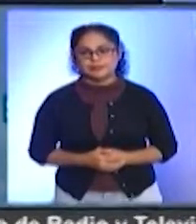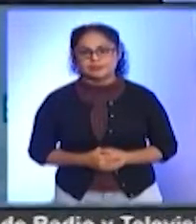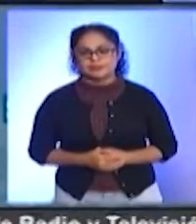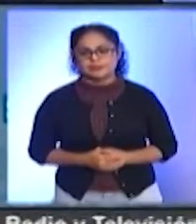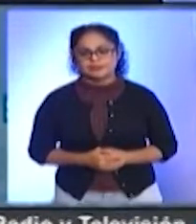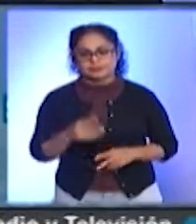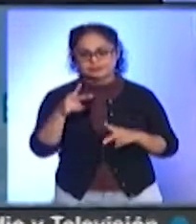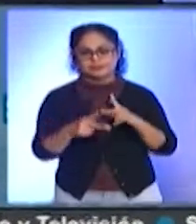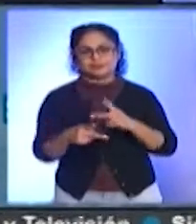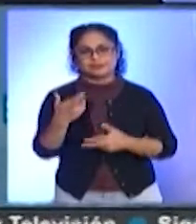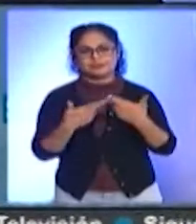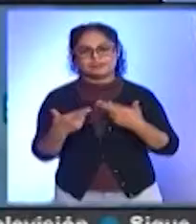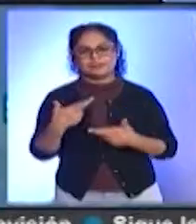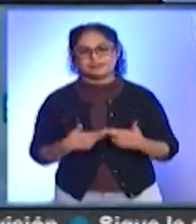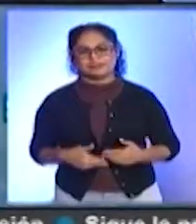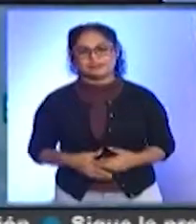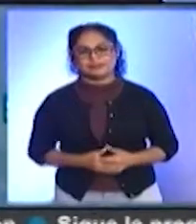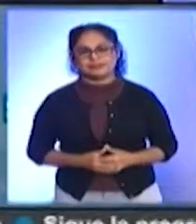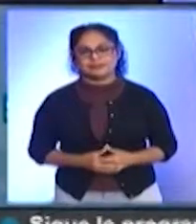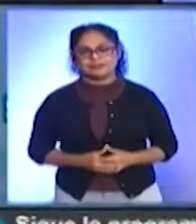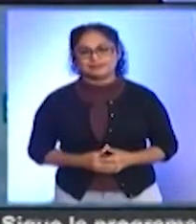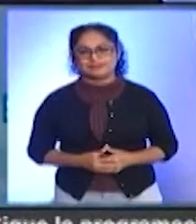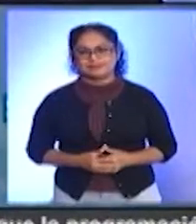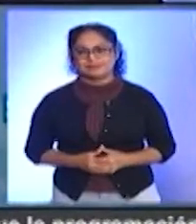Hacemos una pausa, regresamos con más.